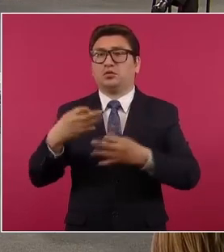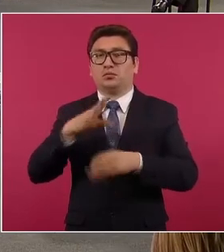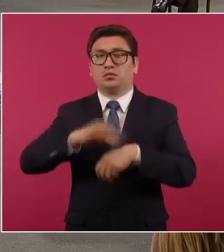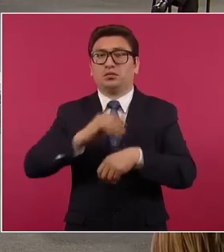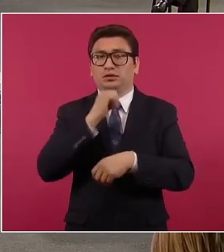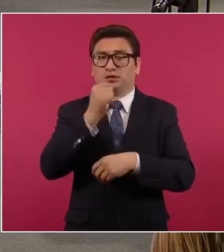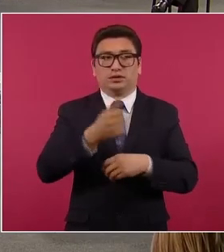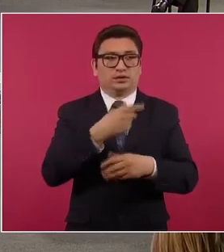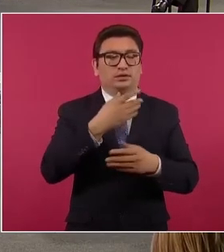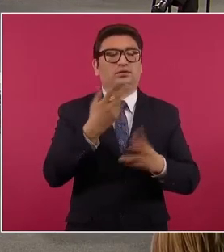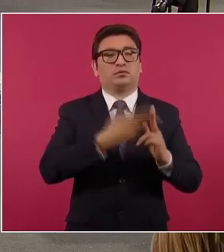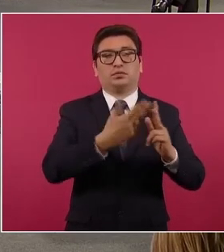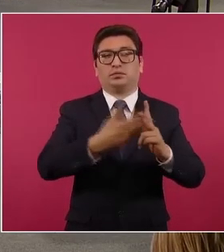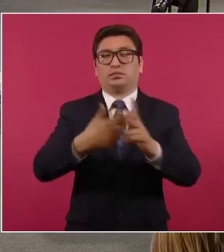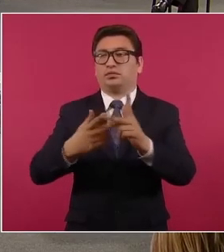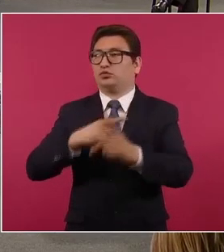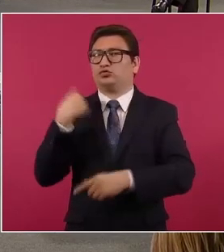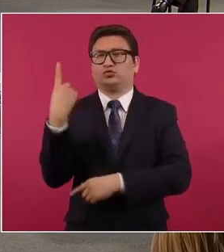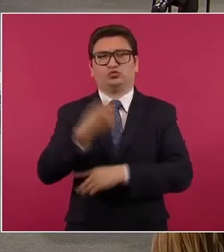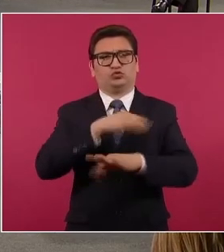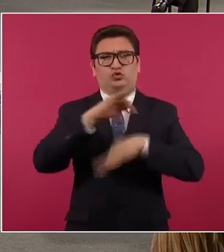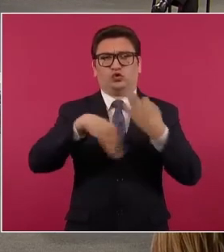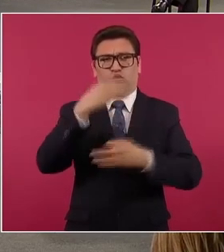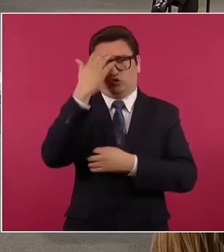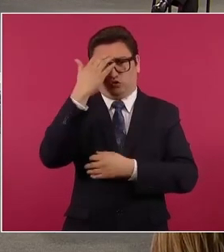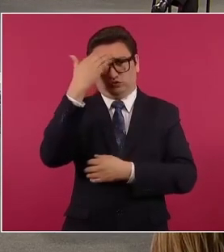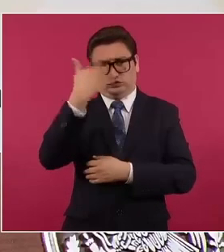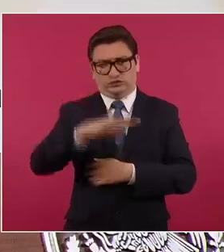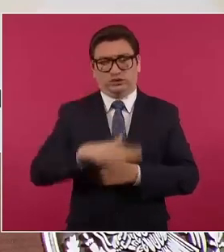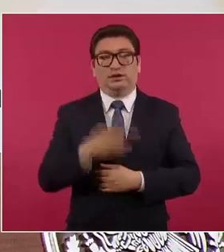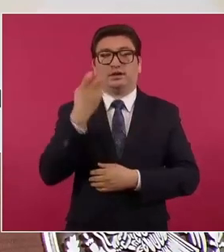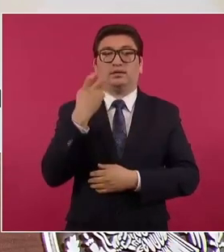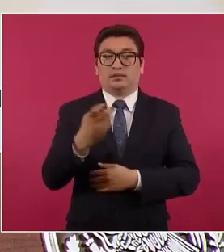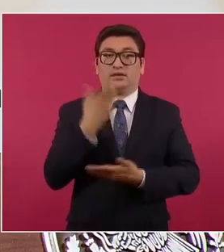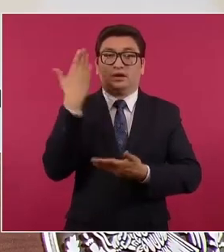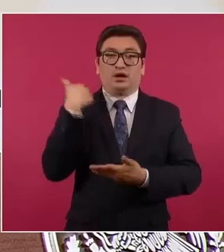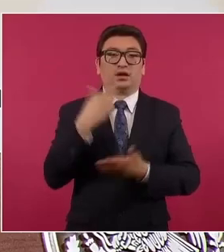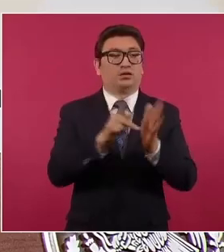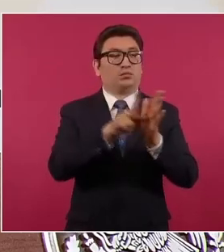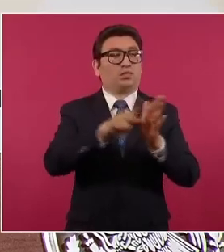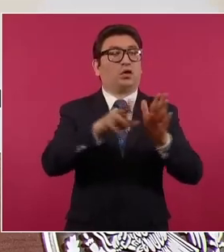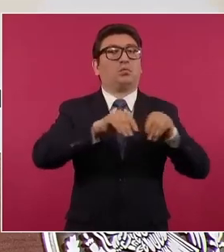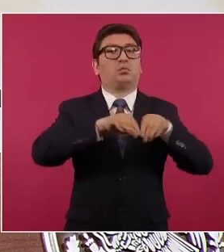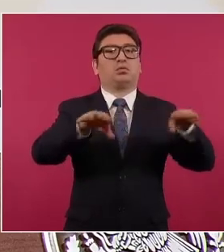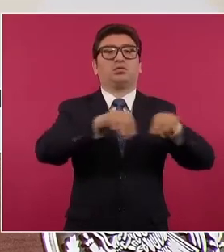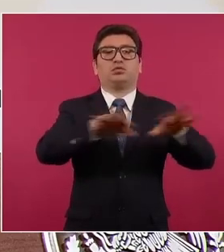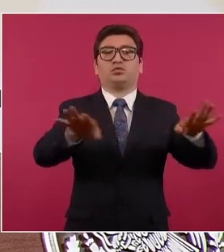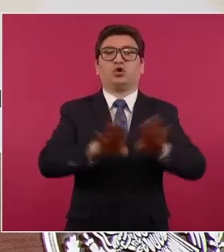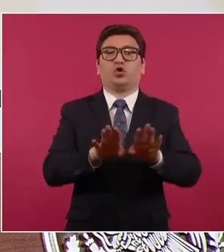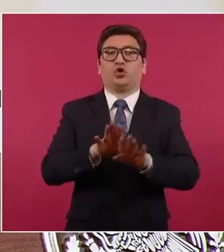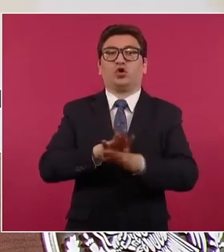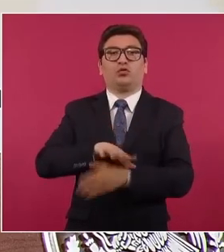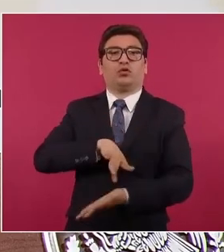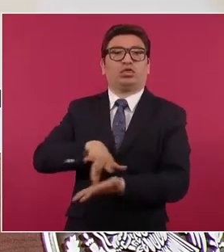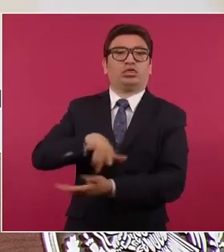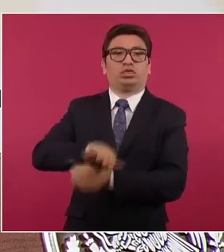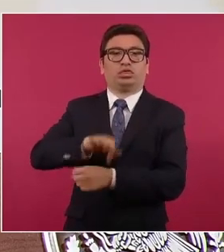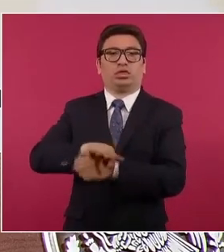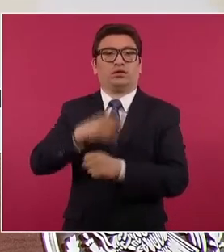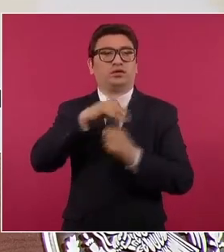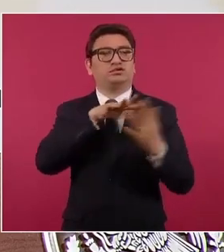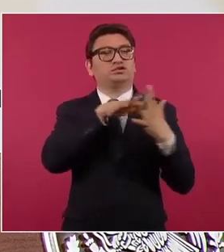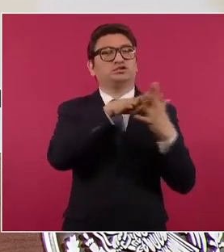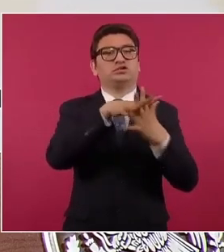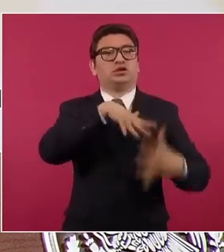son del conocimiento público. También decir que entonces los medios de comunicación en su mayoría respaldaron esta guerra, esta